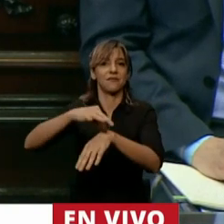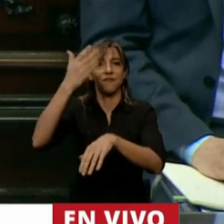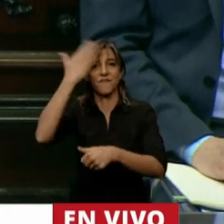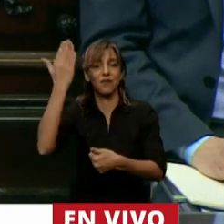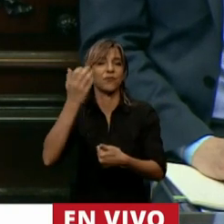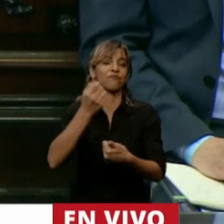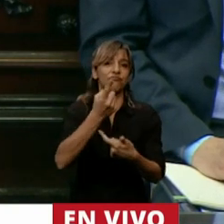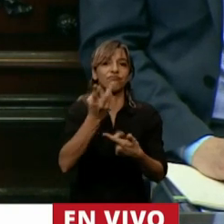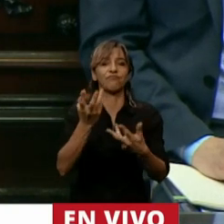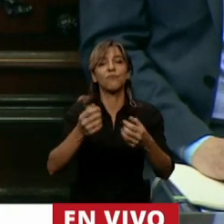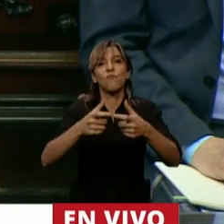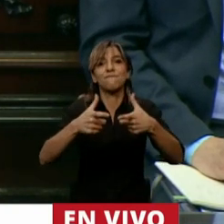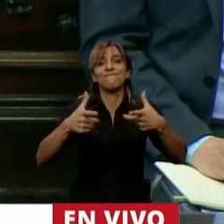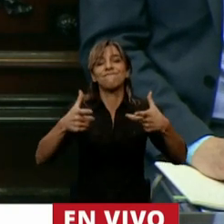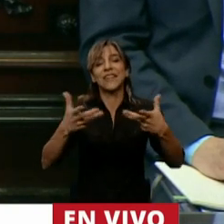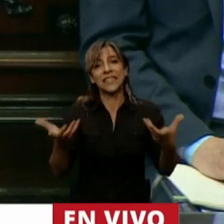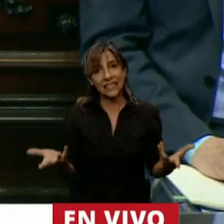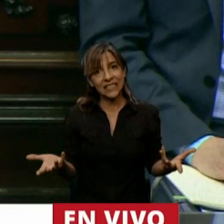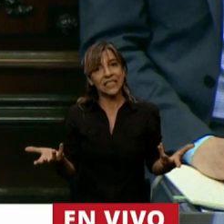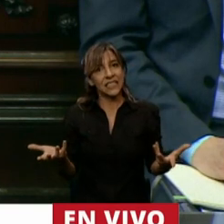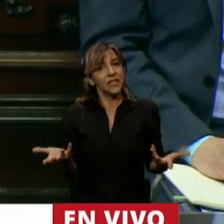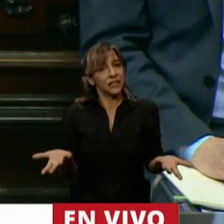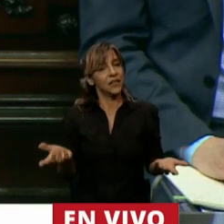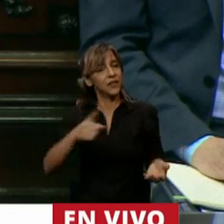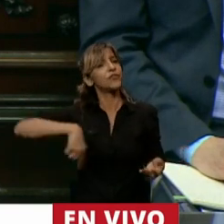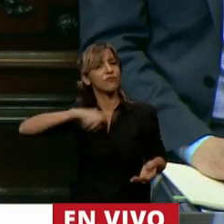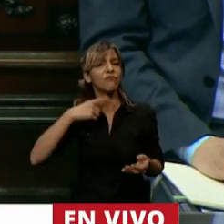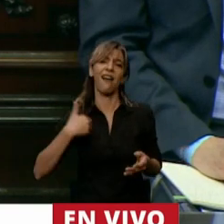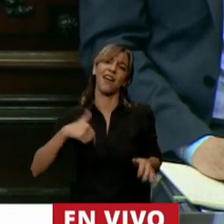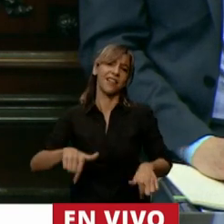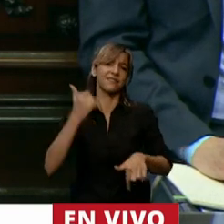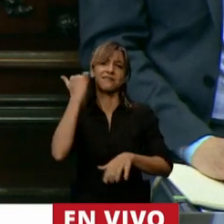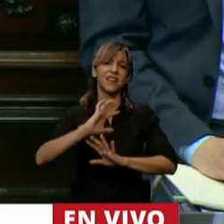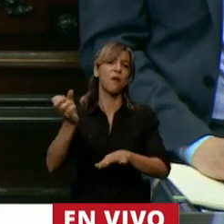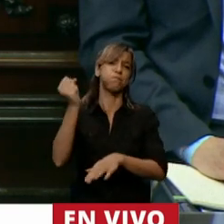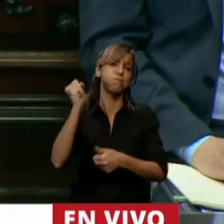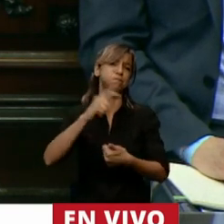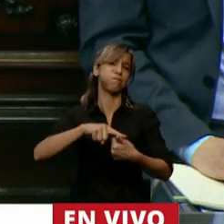como país hemos enfrentado numerosas crisis políticas sociales económicas